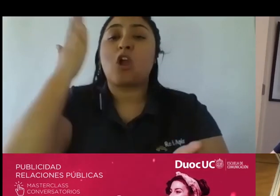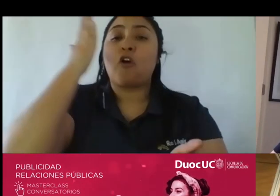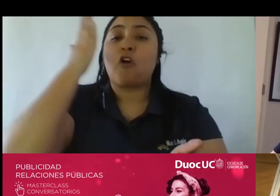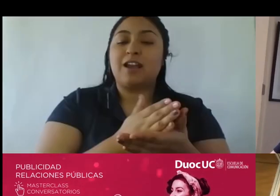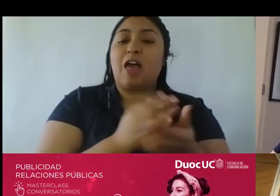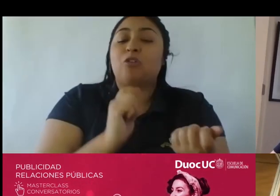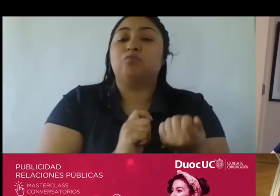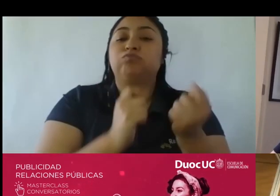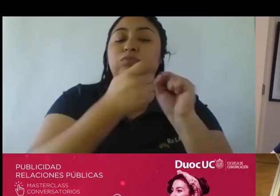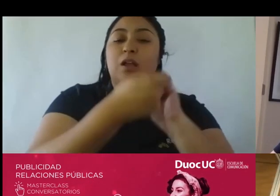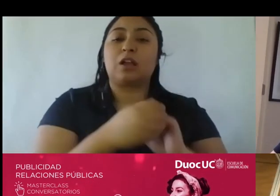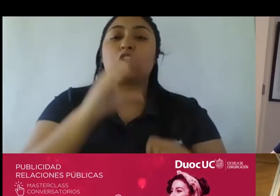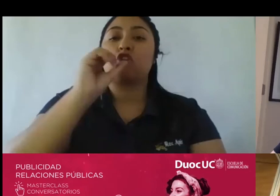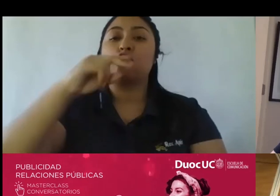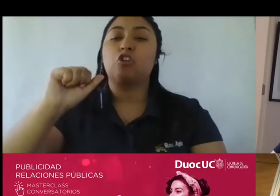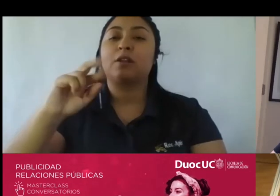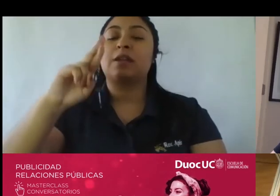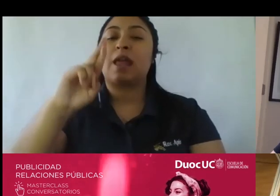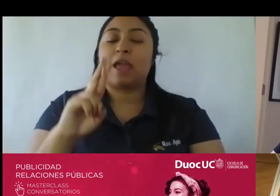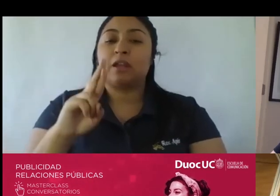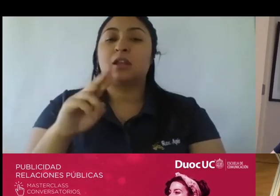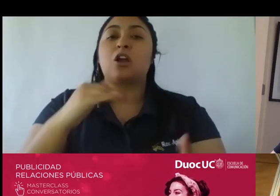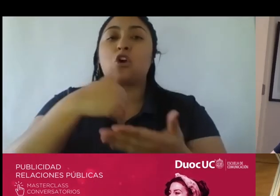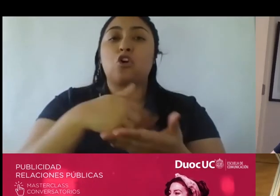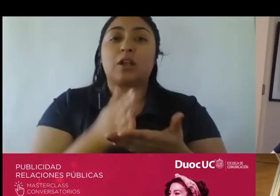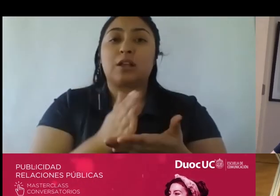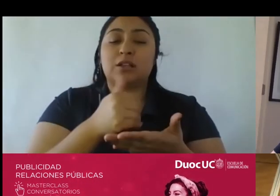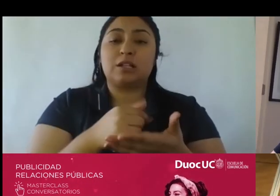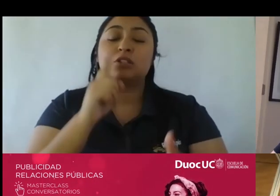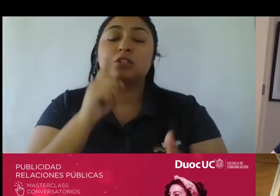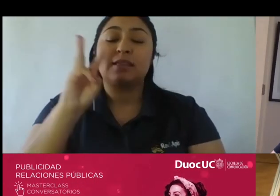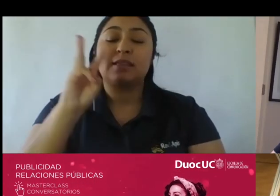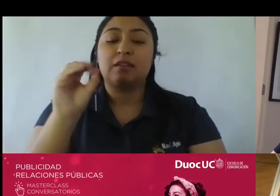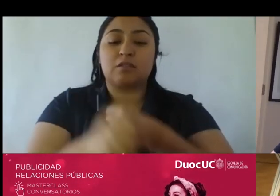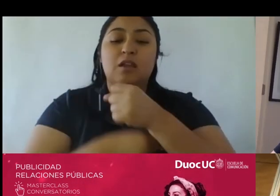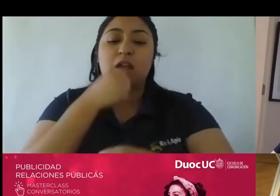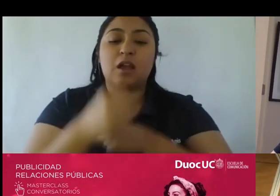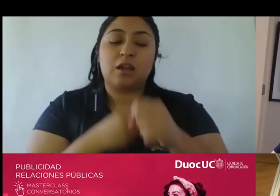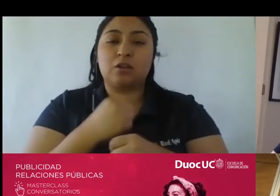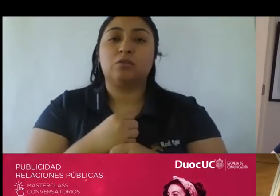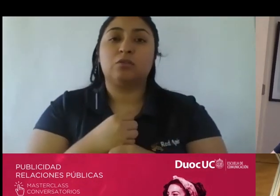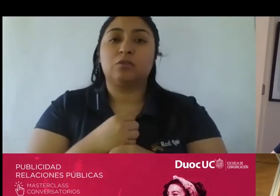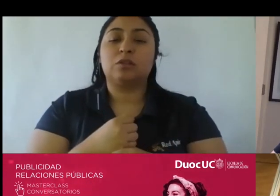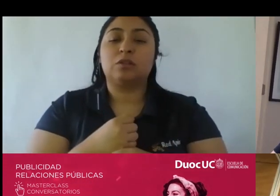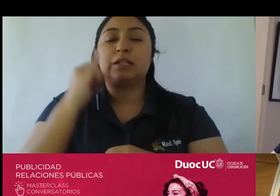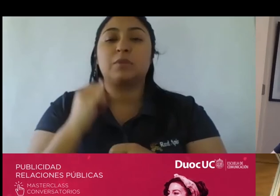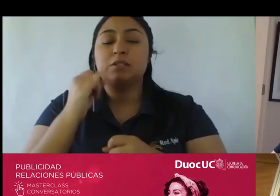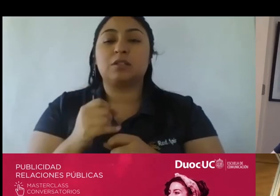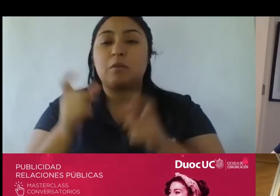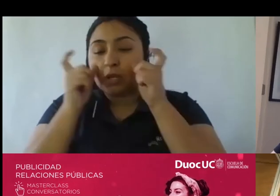CONAR es una organización que si bien tiene 30 años y ha estado permanentemente super vigilando digamos la calidad